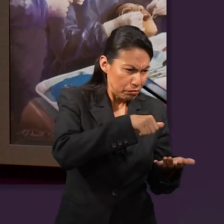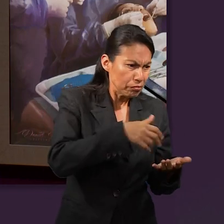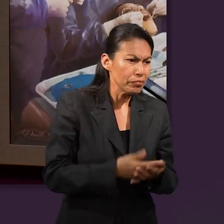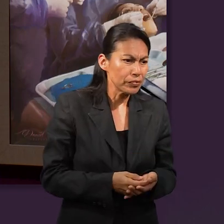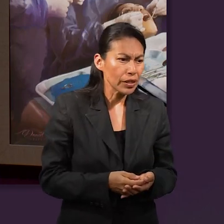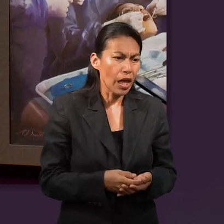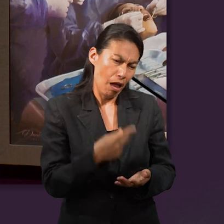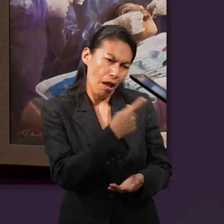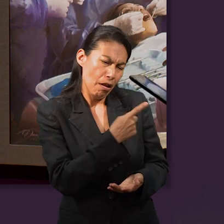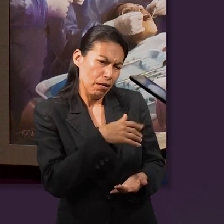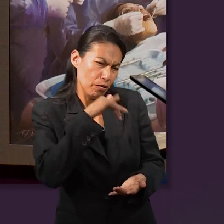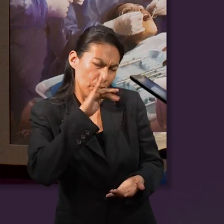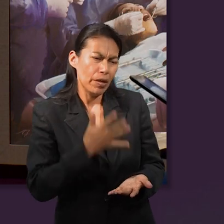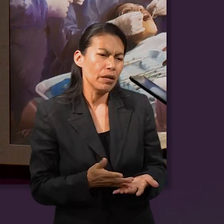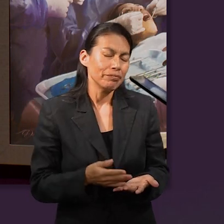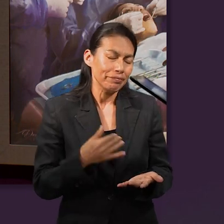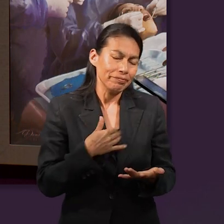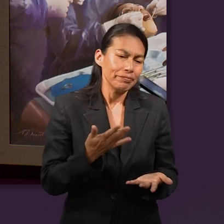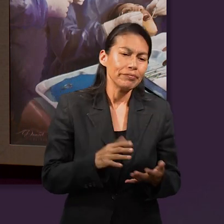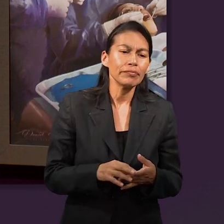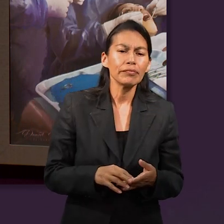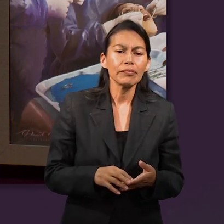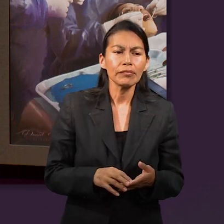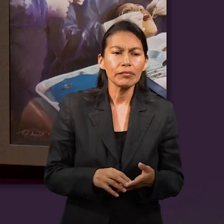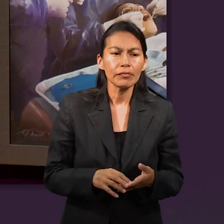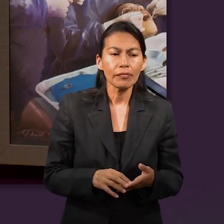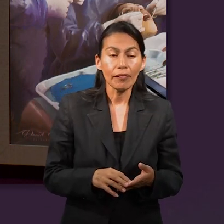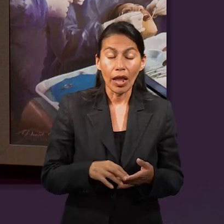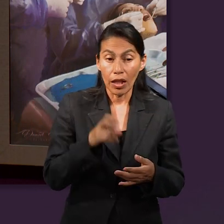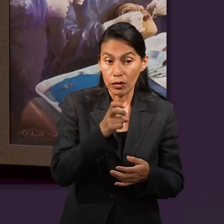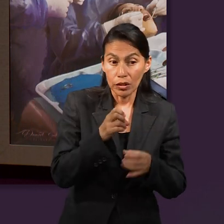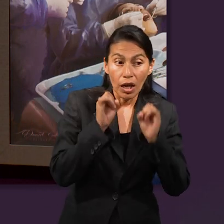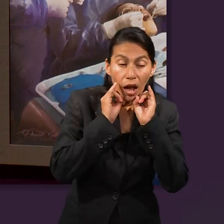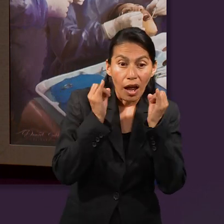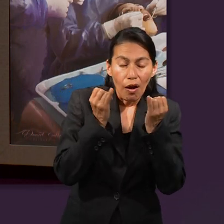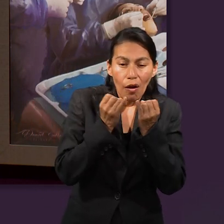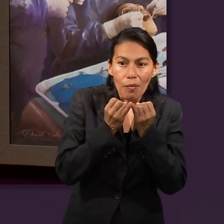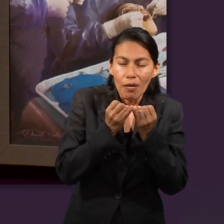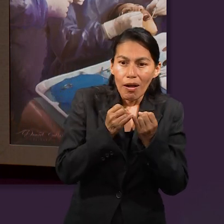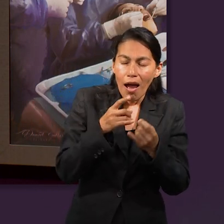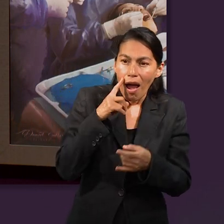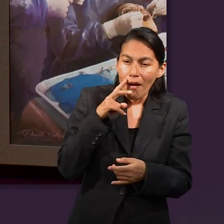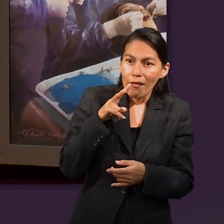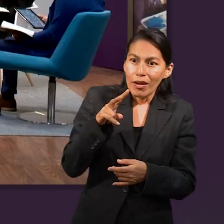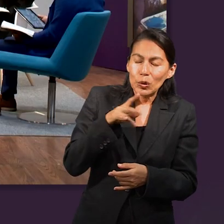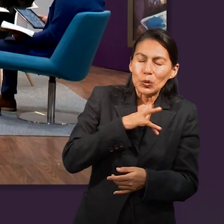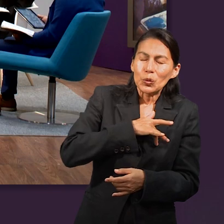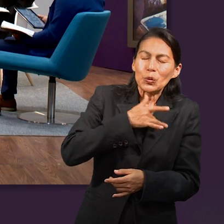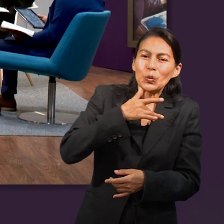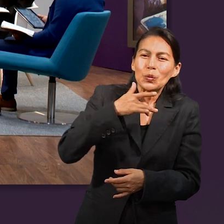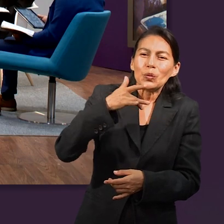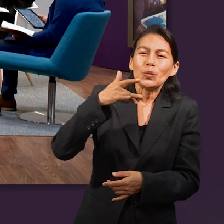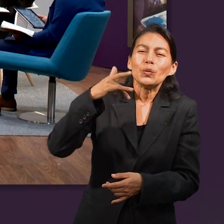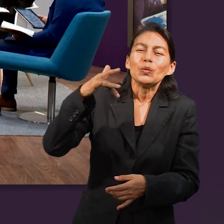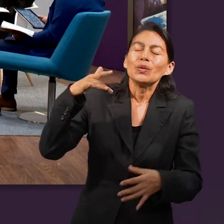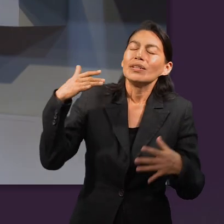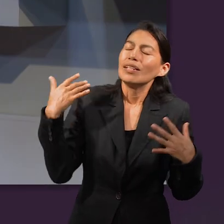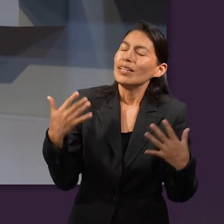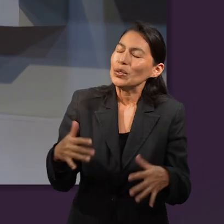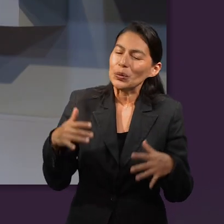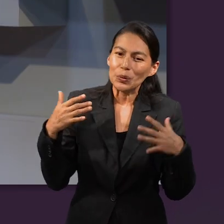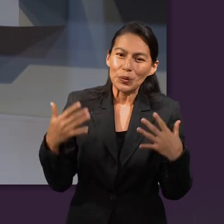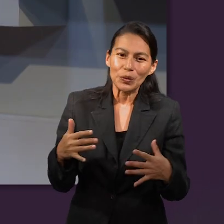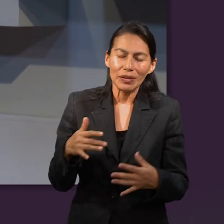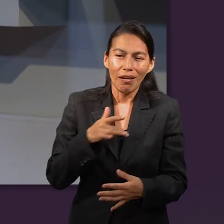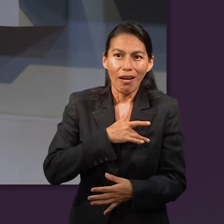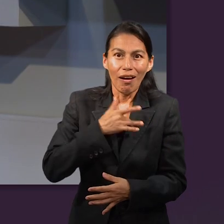él, y le da agua a él, perdón. Entonces Jacob queda enamorado de ella. flechado.